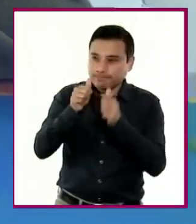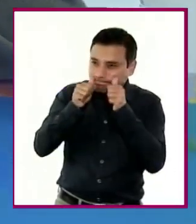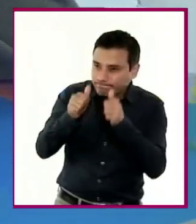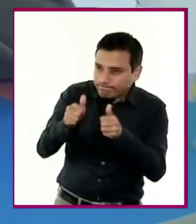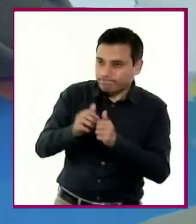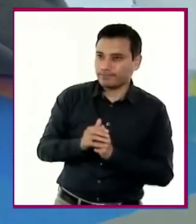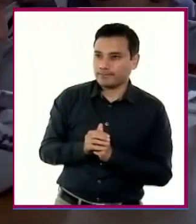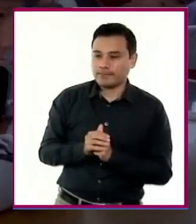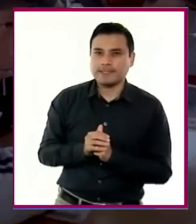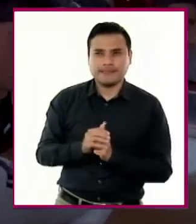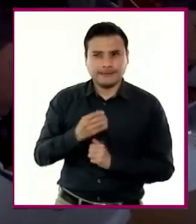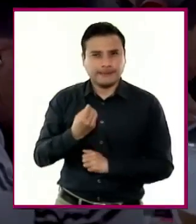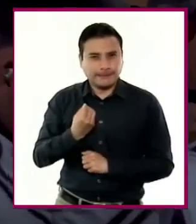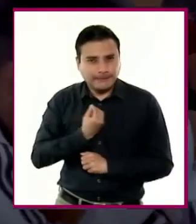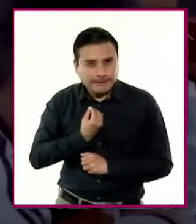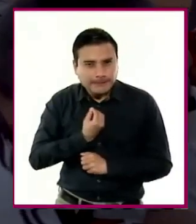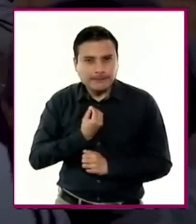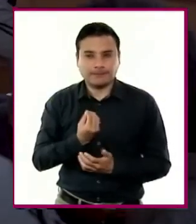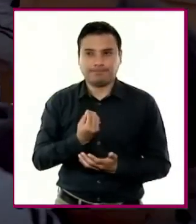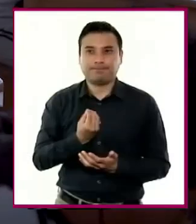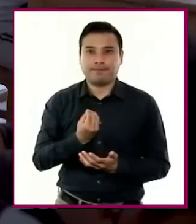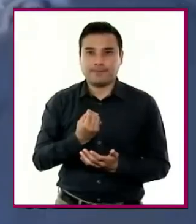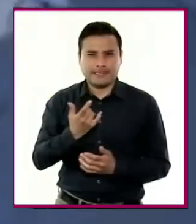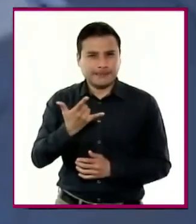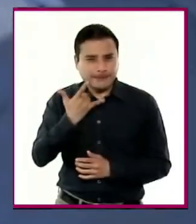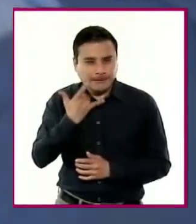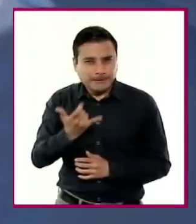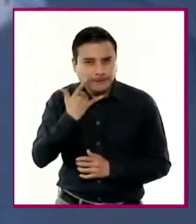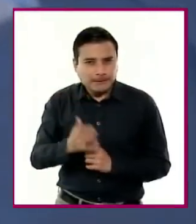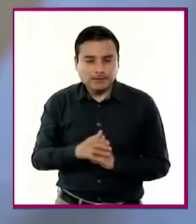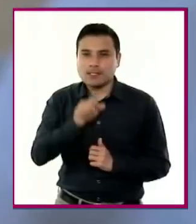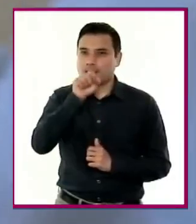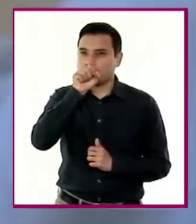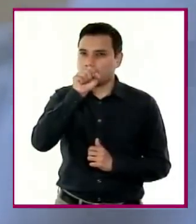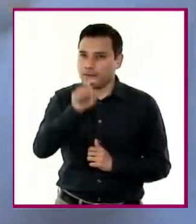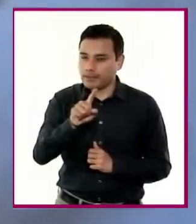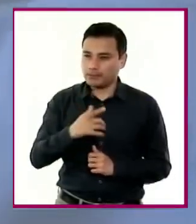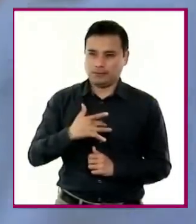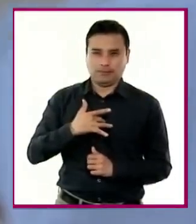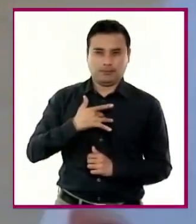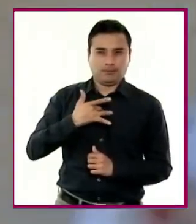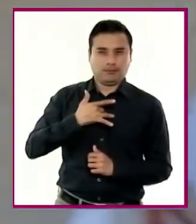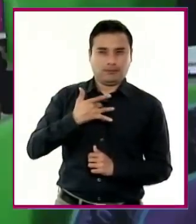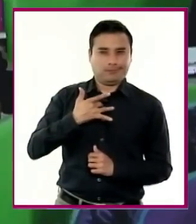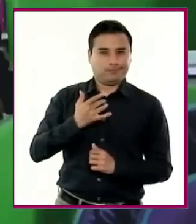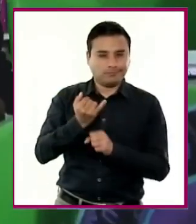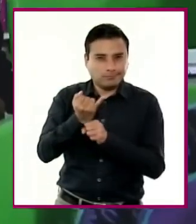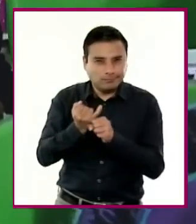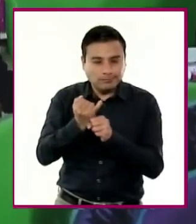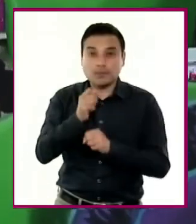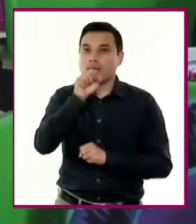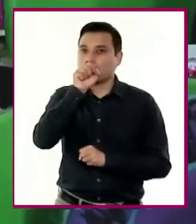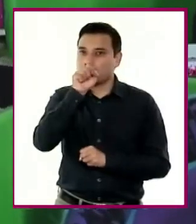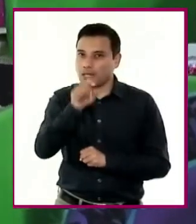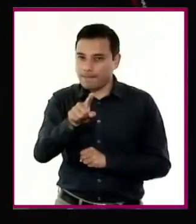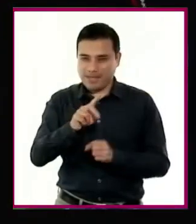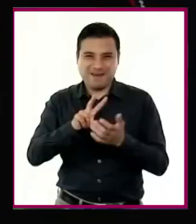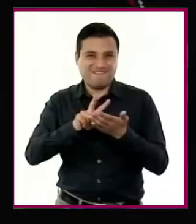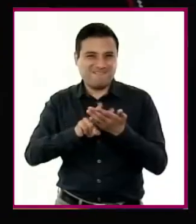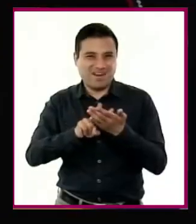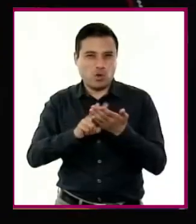el escepticismo informado, así como los valores de empatía, solidaridad,